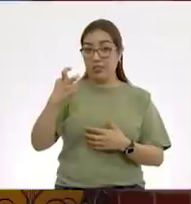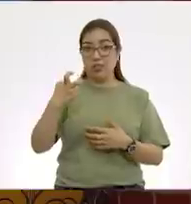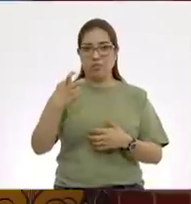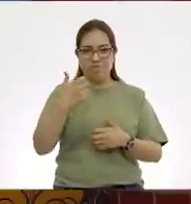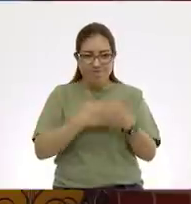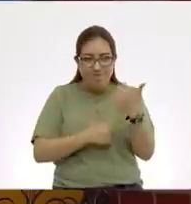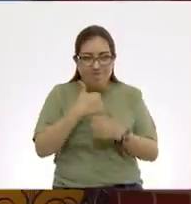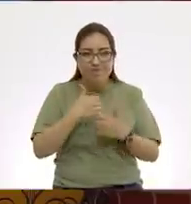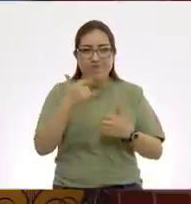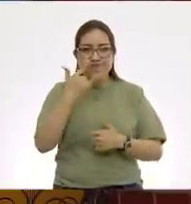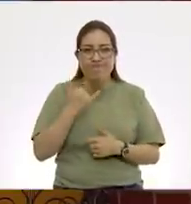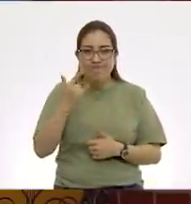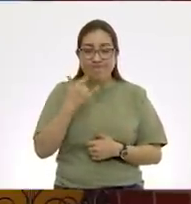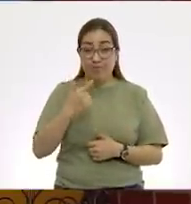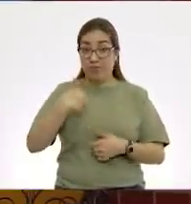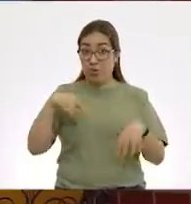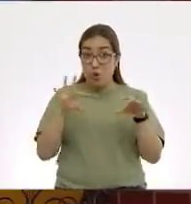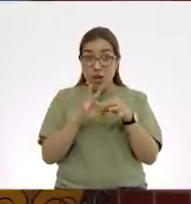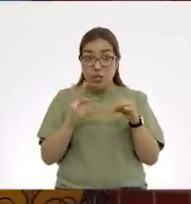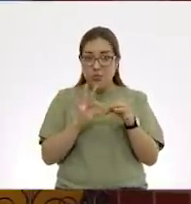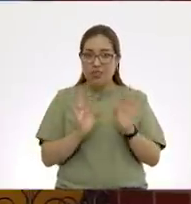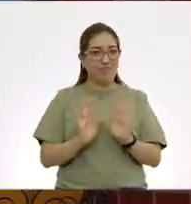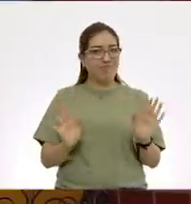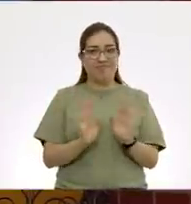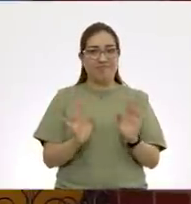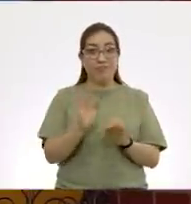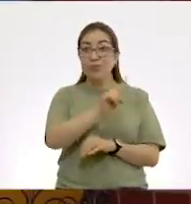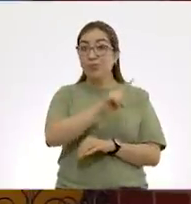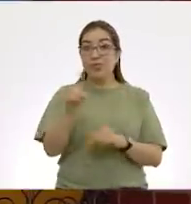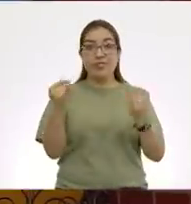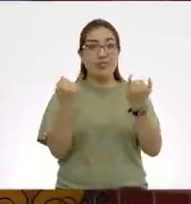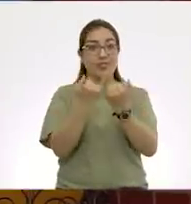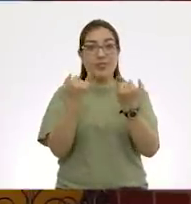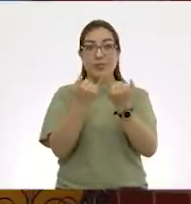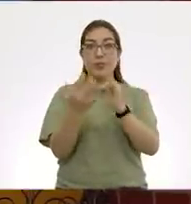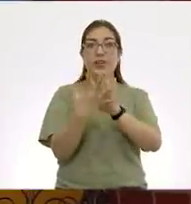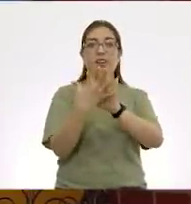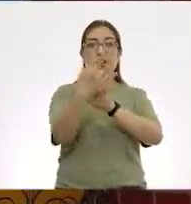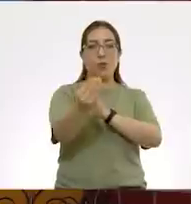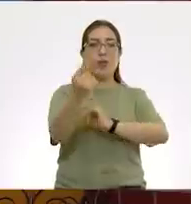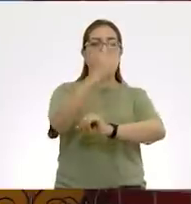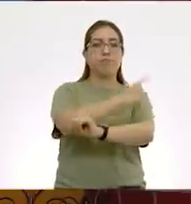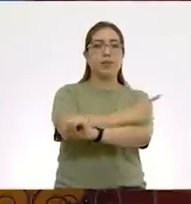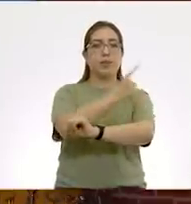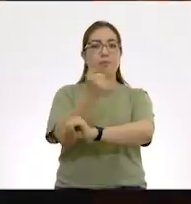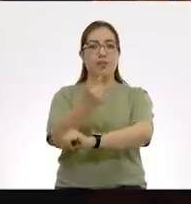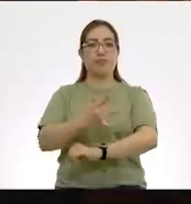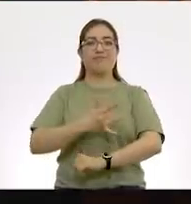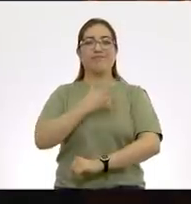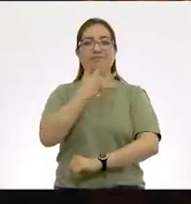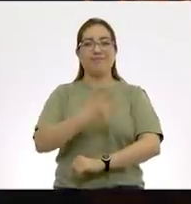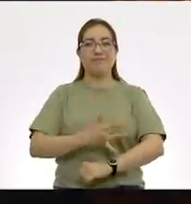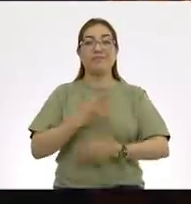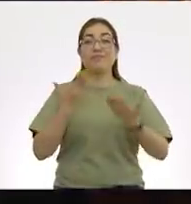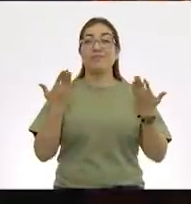ejercicio, no lo explicaremos. Ustedes tienen que hacer lo mismo que nosotros. Es de ritmo. Así que...